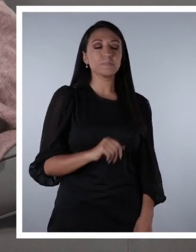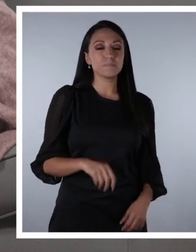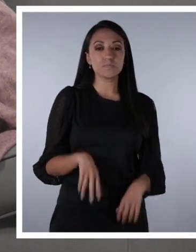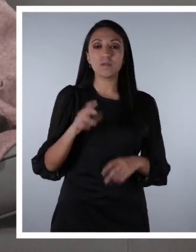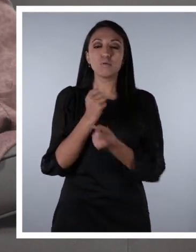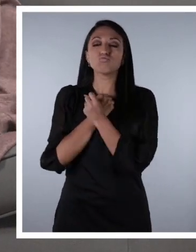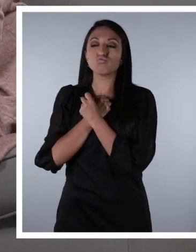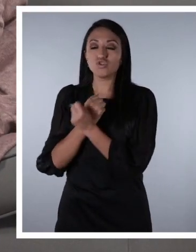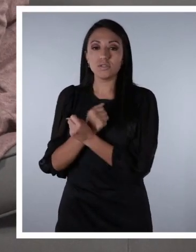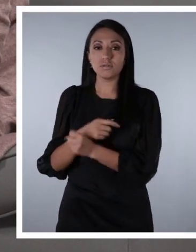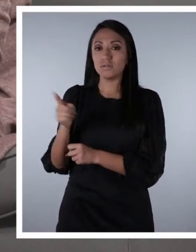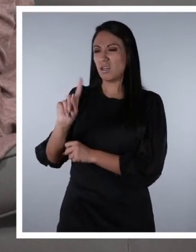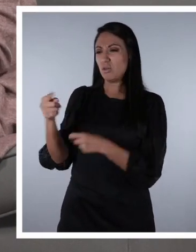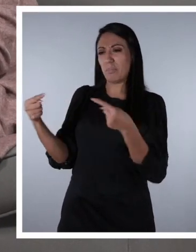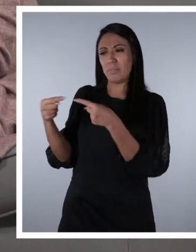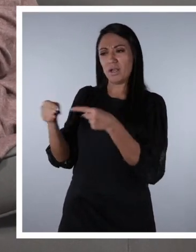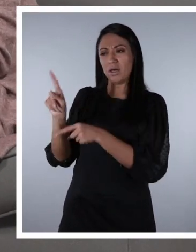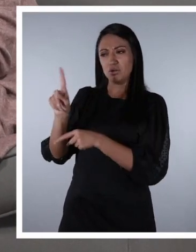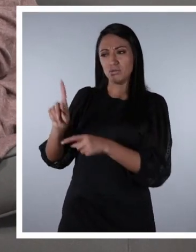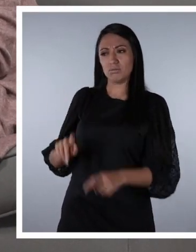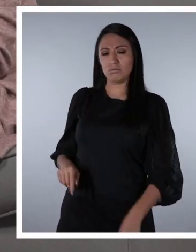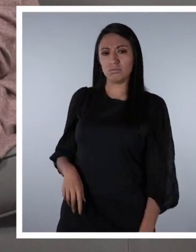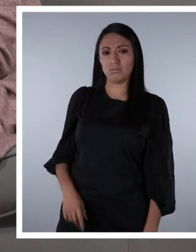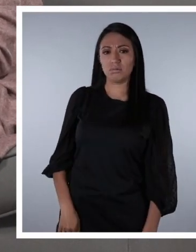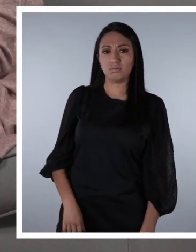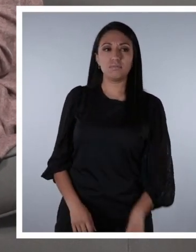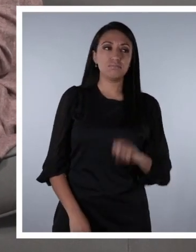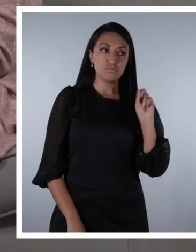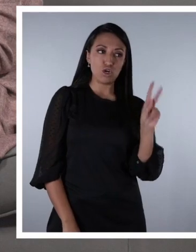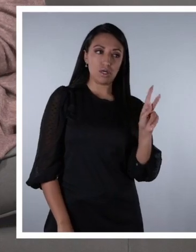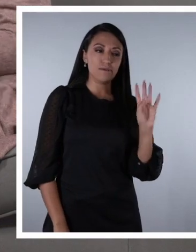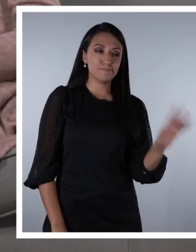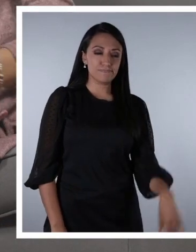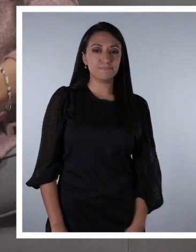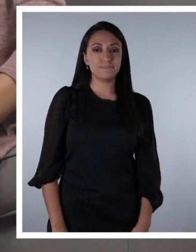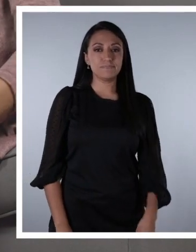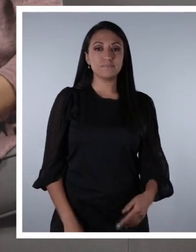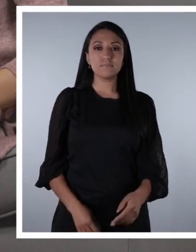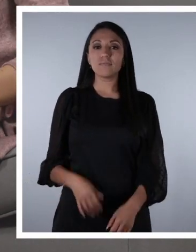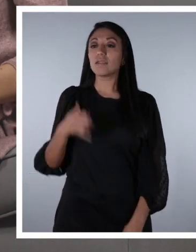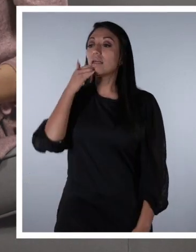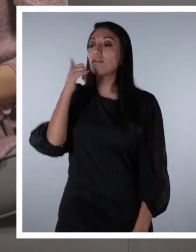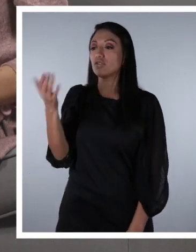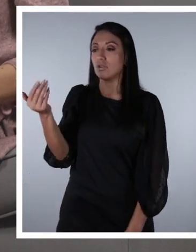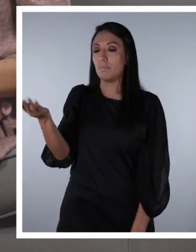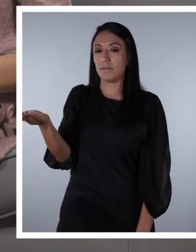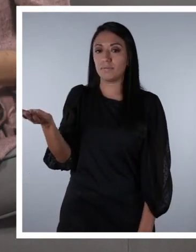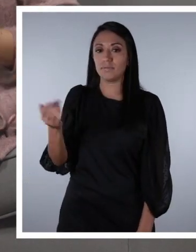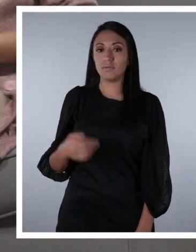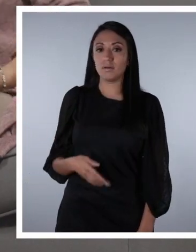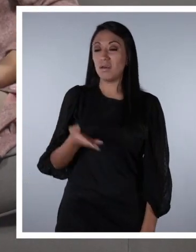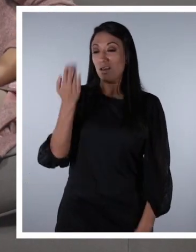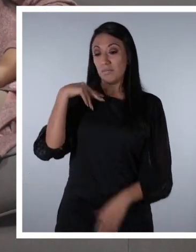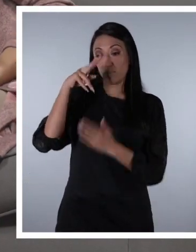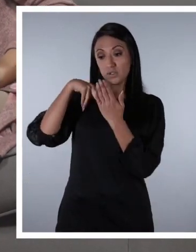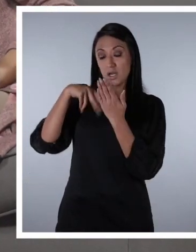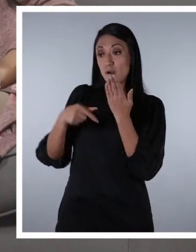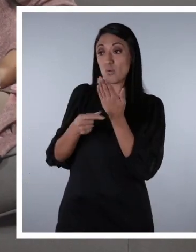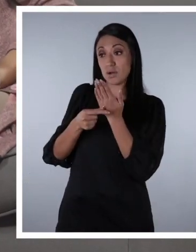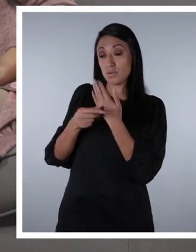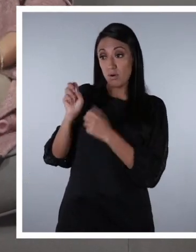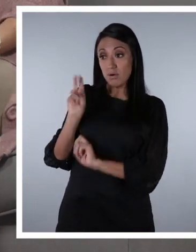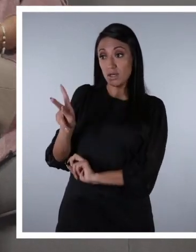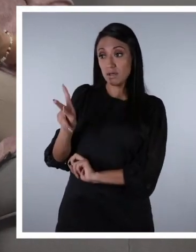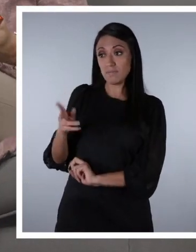Te amo, mi amor. Ya no juegues a eso. Ok. Dame tu teléfono. Mejor vamos a leer un libro,